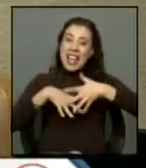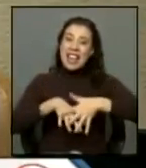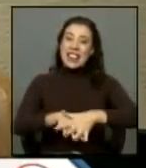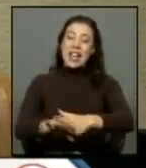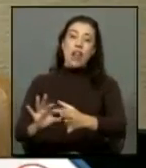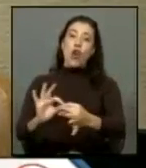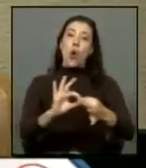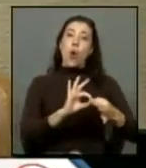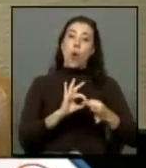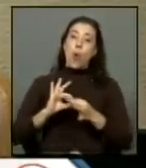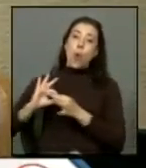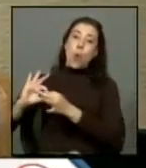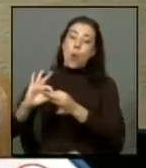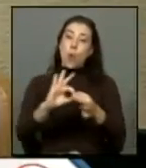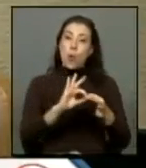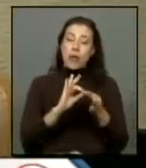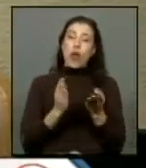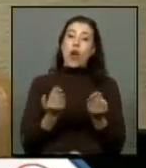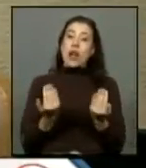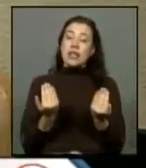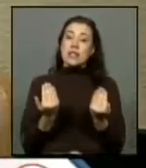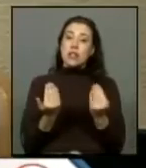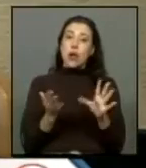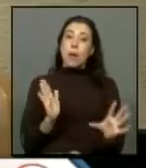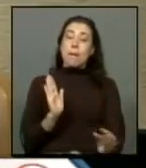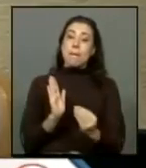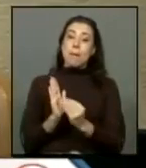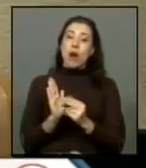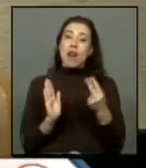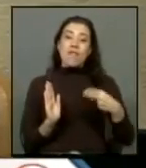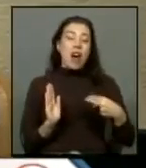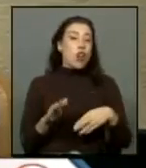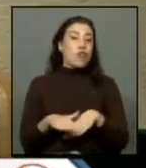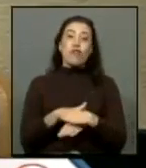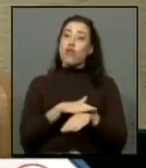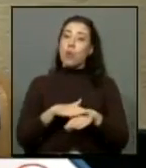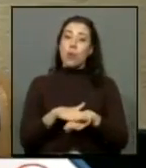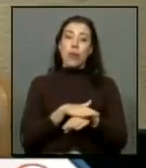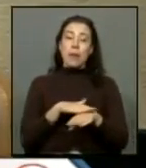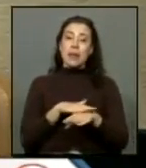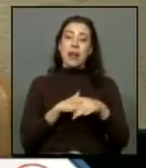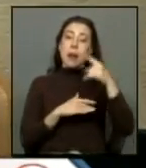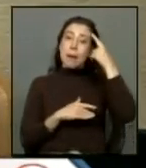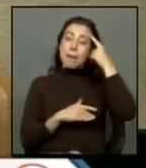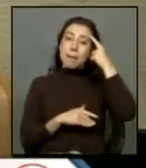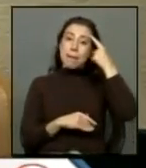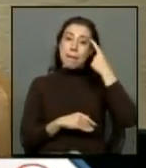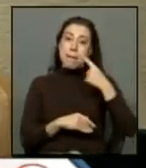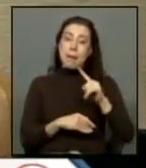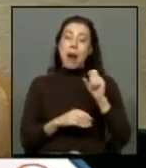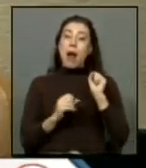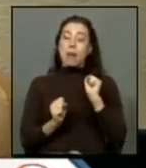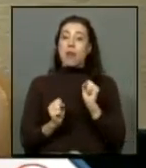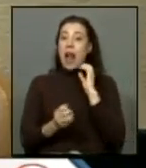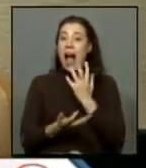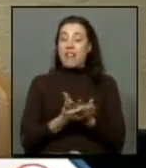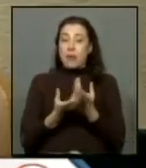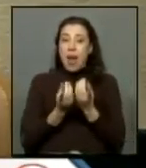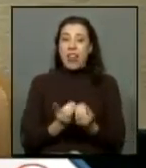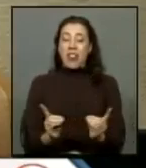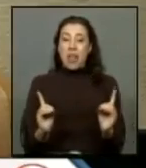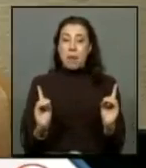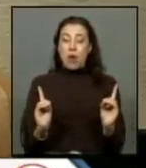es necesario incorporar valores que son esenciales para no solo sostener una democracia que sea